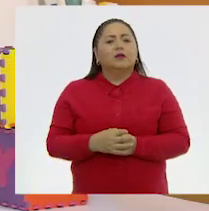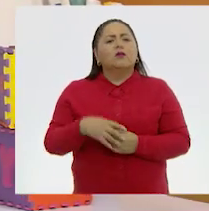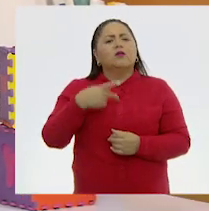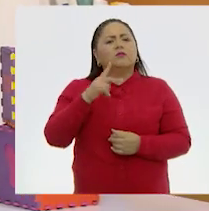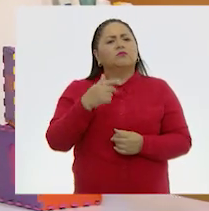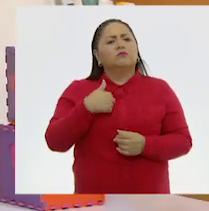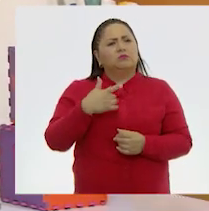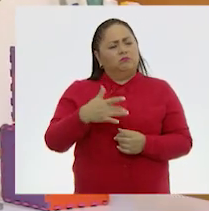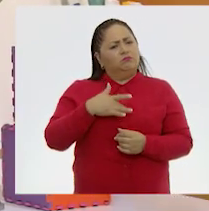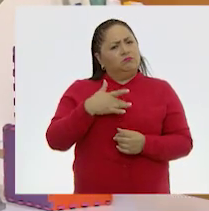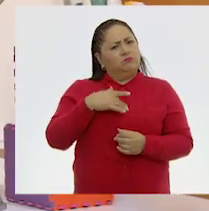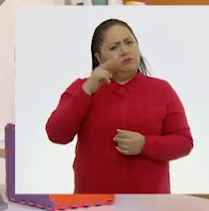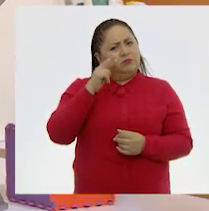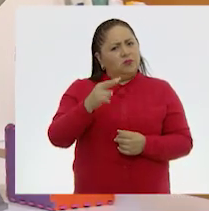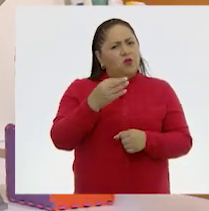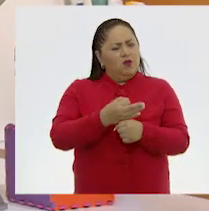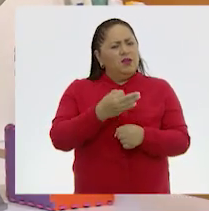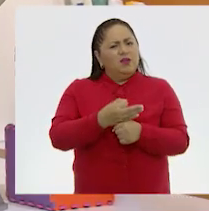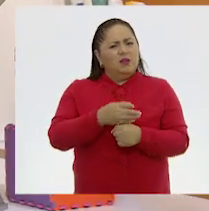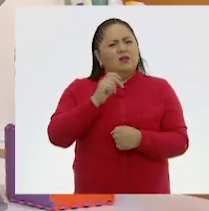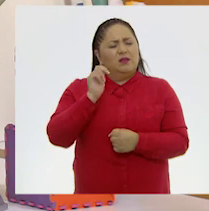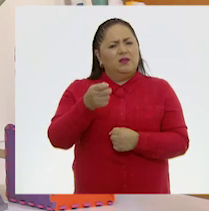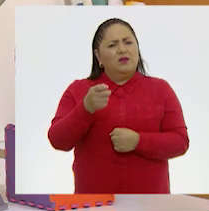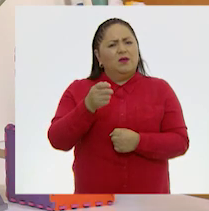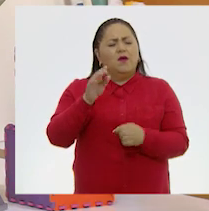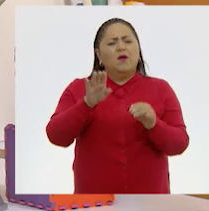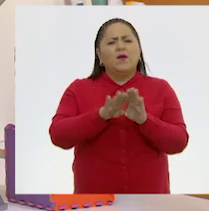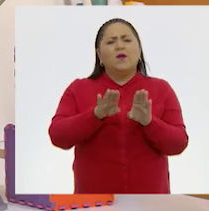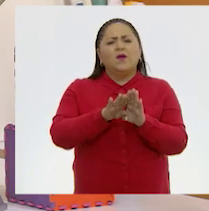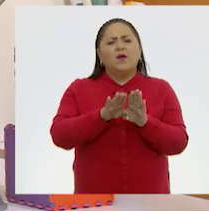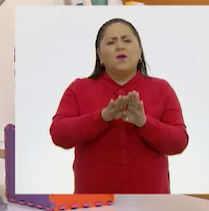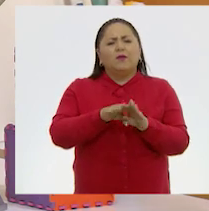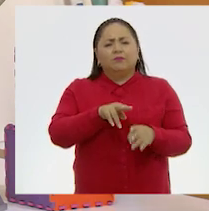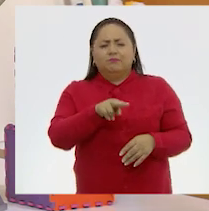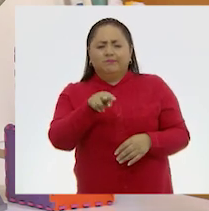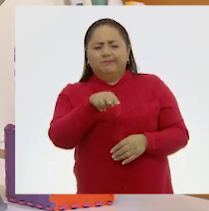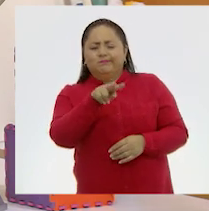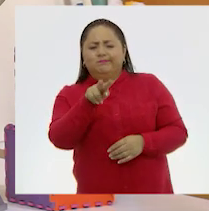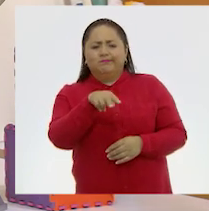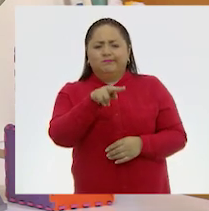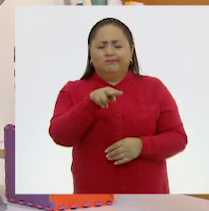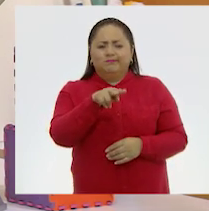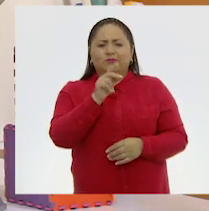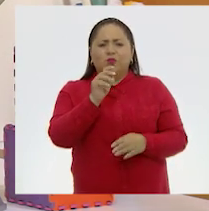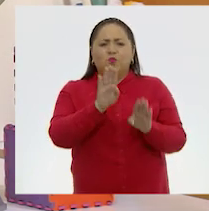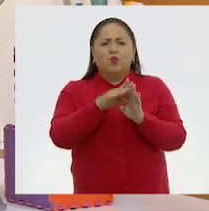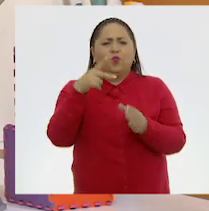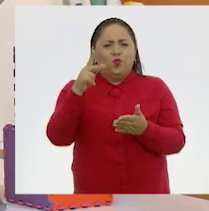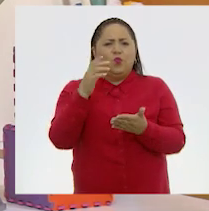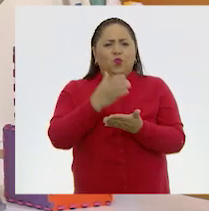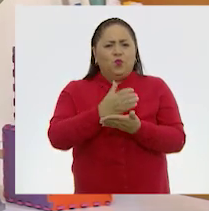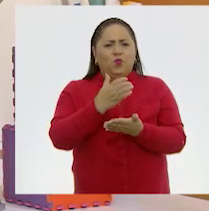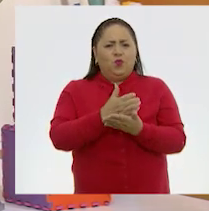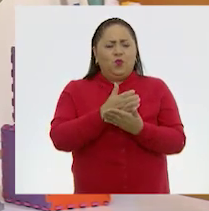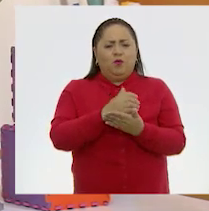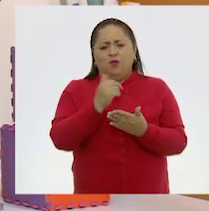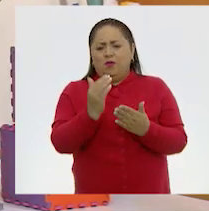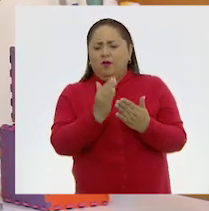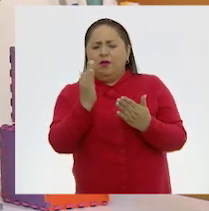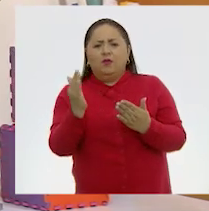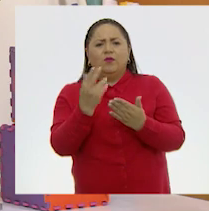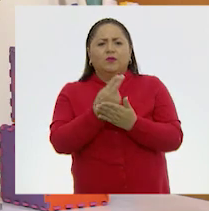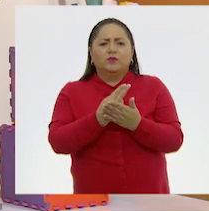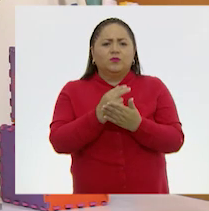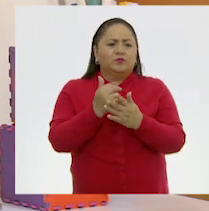la impresión de que lo que estamos viendo es como una vista de su cuaderno. De un lado tiene su